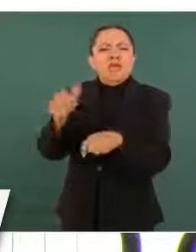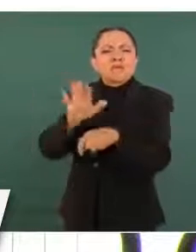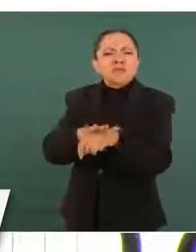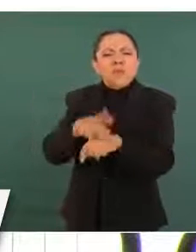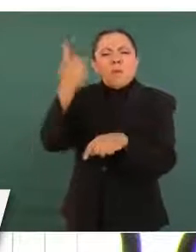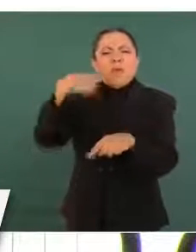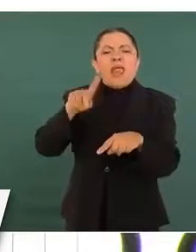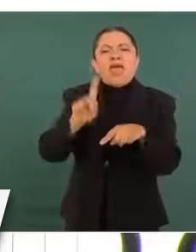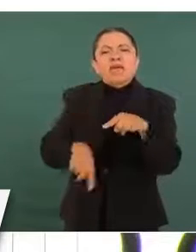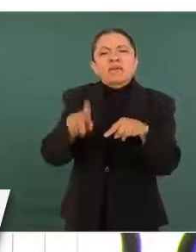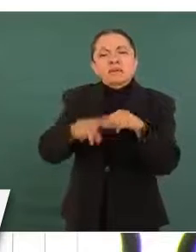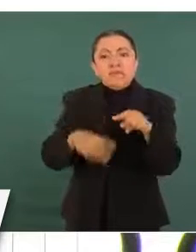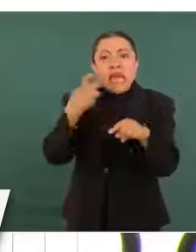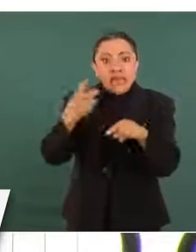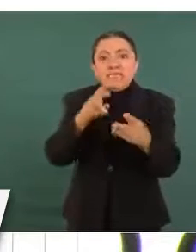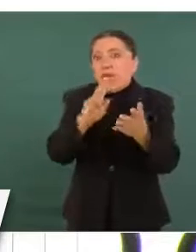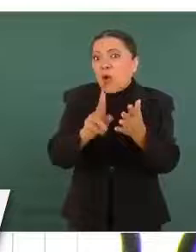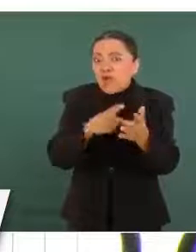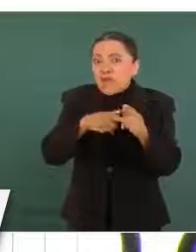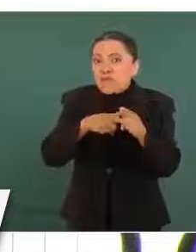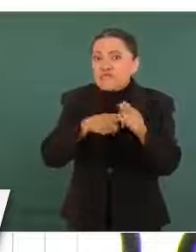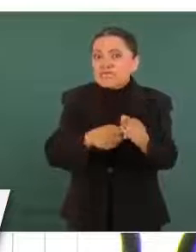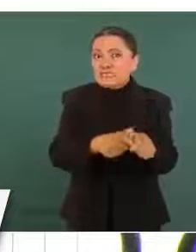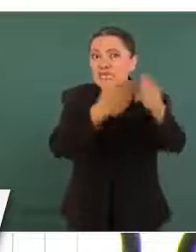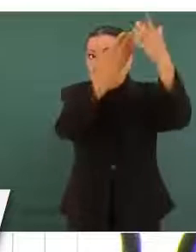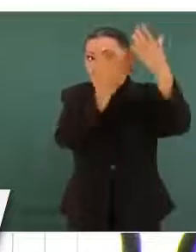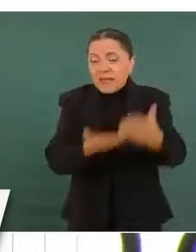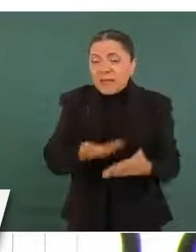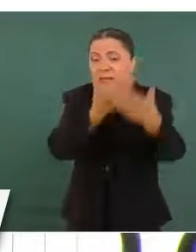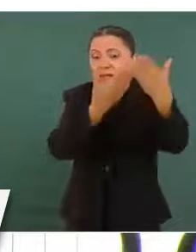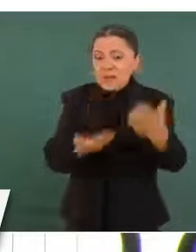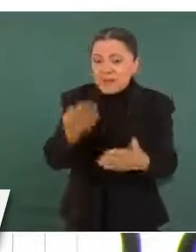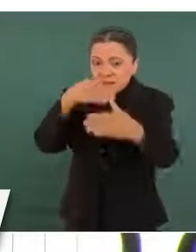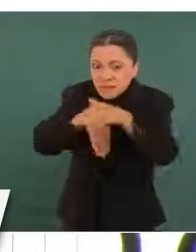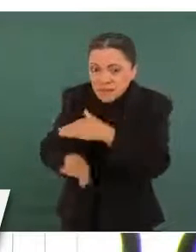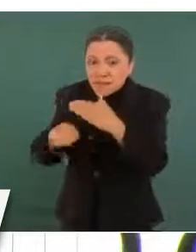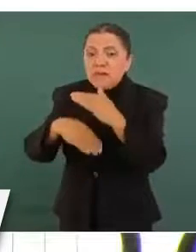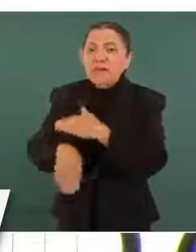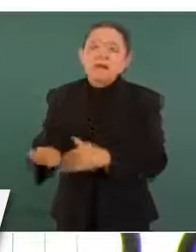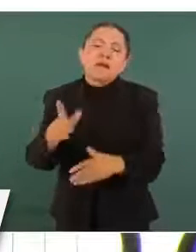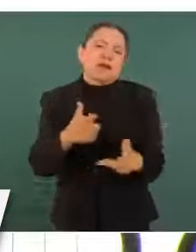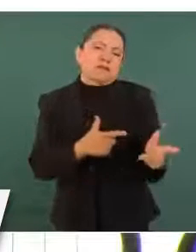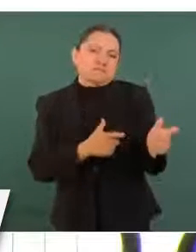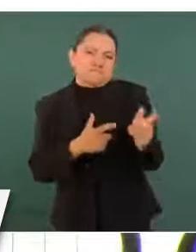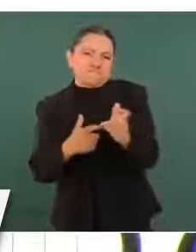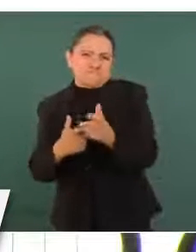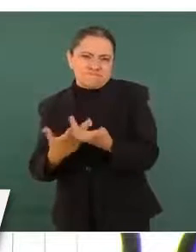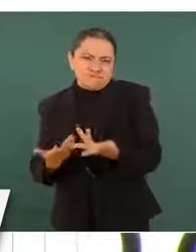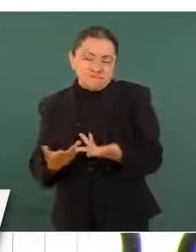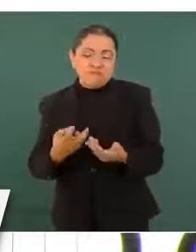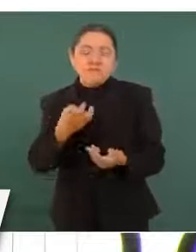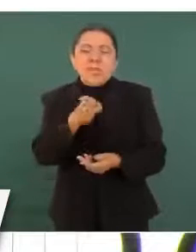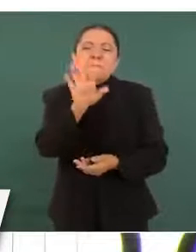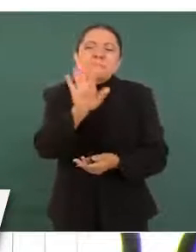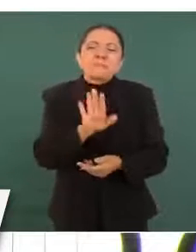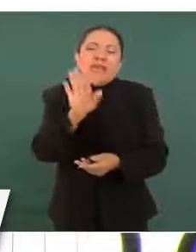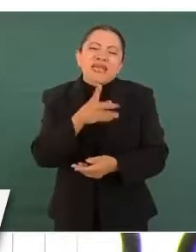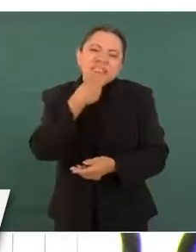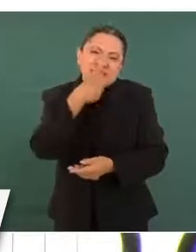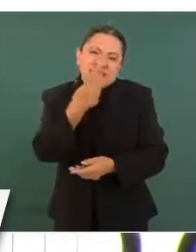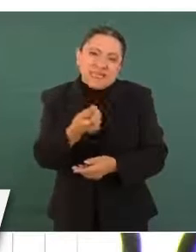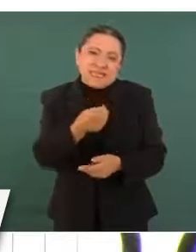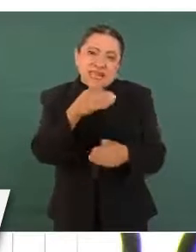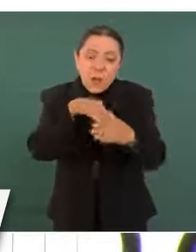trasiego de armas, incluso el trasiego hormiga? Aprovechando la presencia del secretario de Seguridad, ¿se nos puede platicar algo